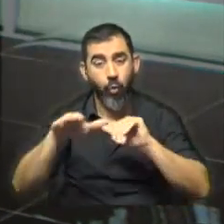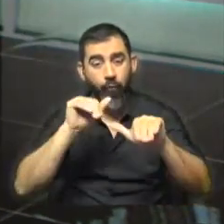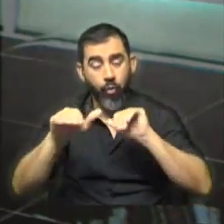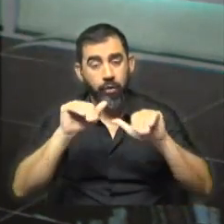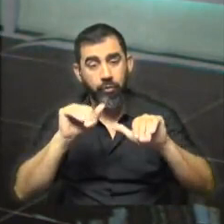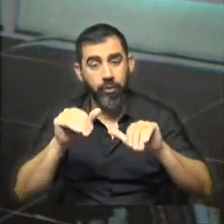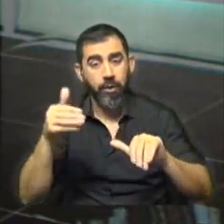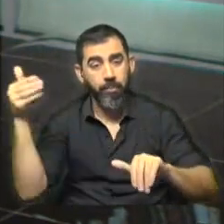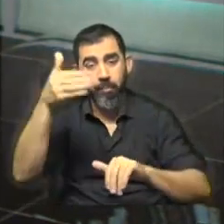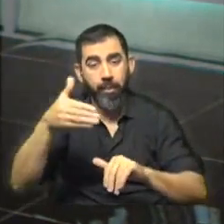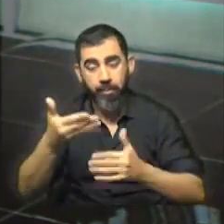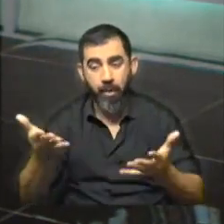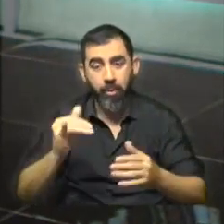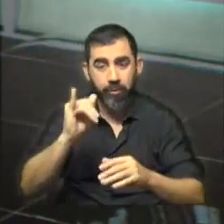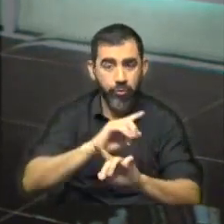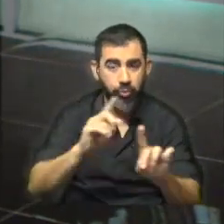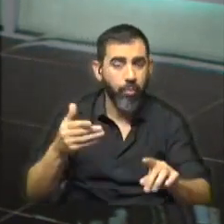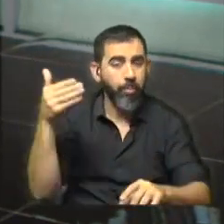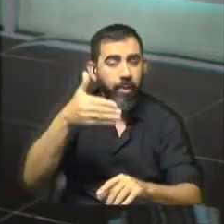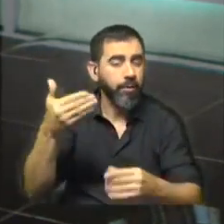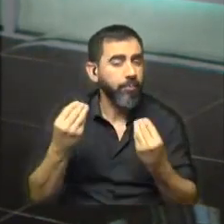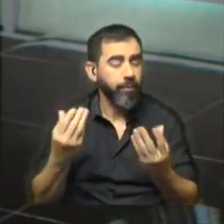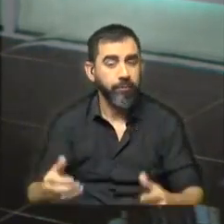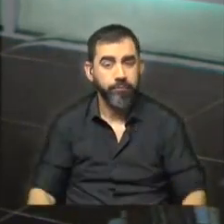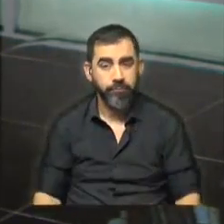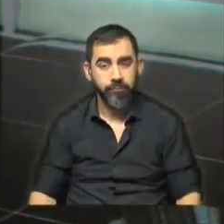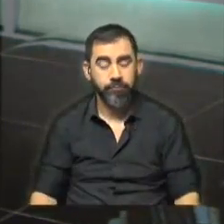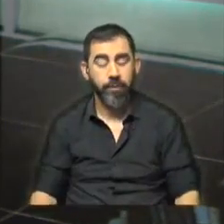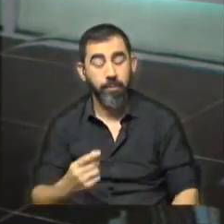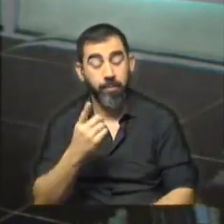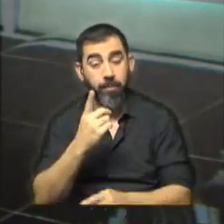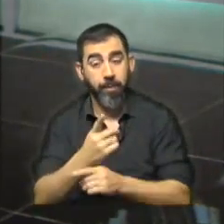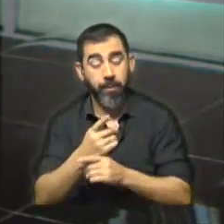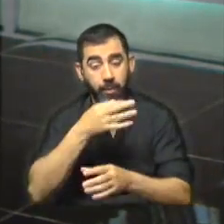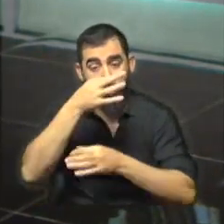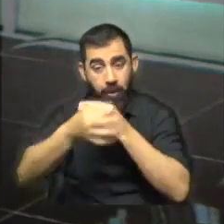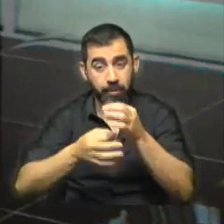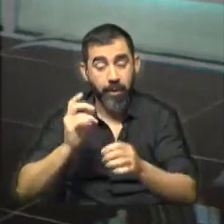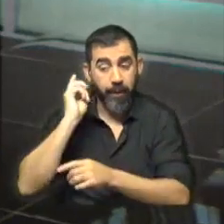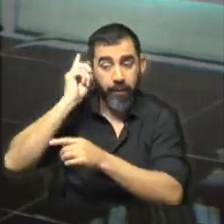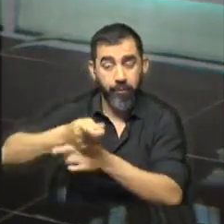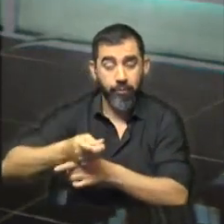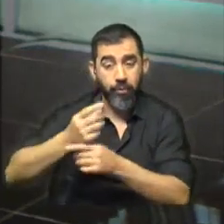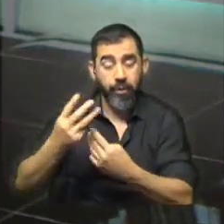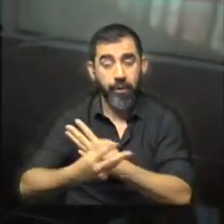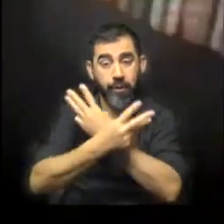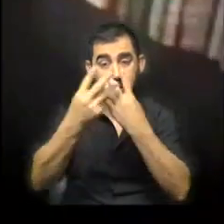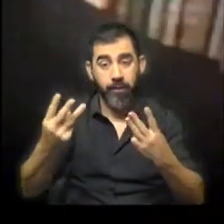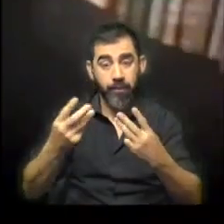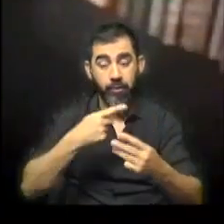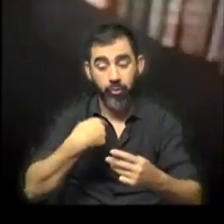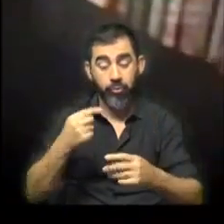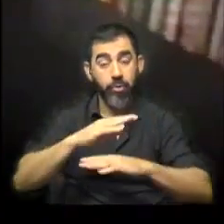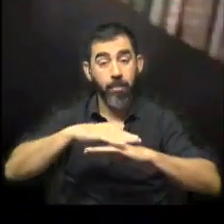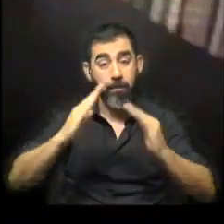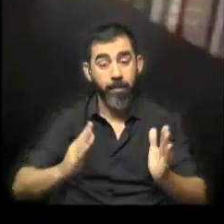¿Están participando en este momento o no? Bueno, primero quiero puntualizar que tenemos una resolución de la Dirección General que nosotros como integrantes de la